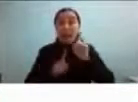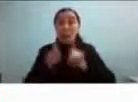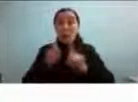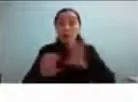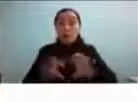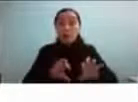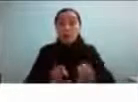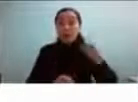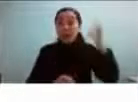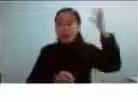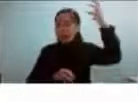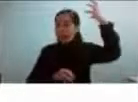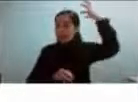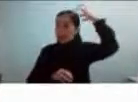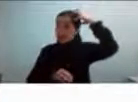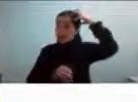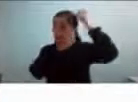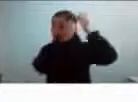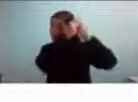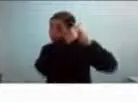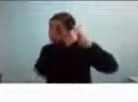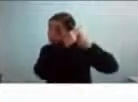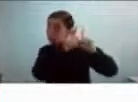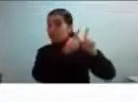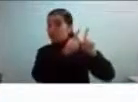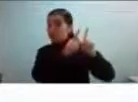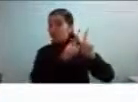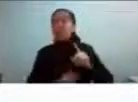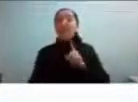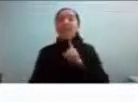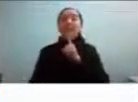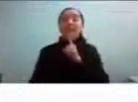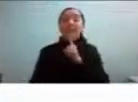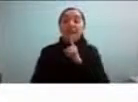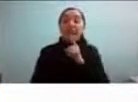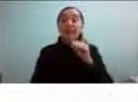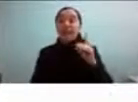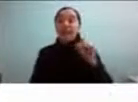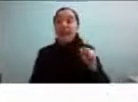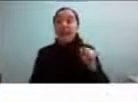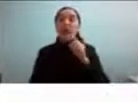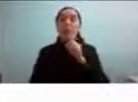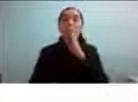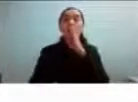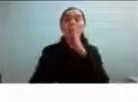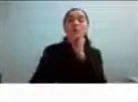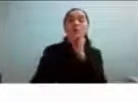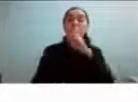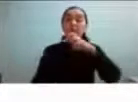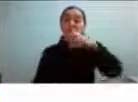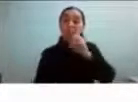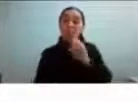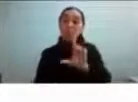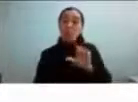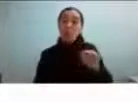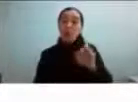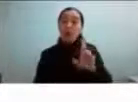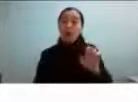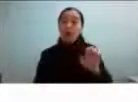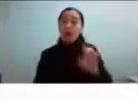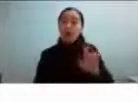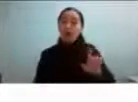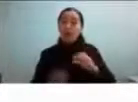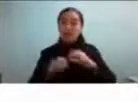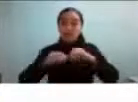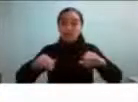neurodivergentes como las personas en el espectro autista TDA bipolares etcétera que somos en realidad una minoría social